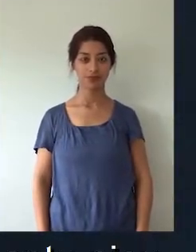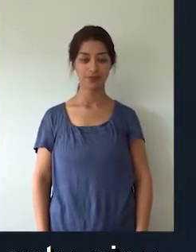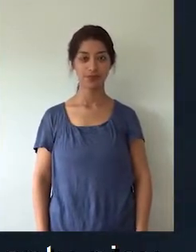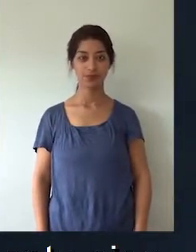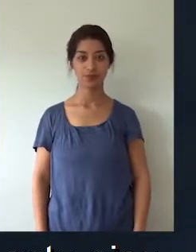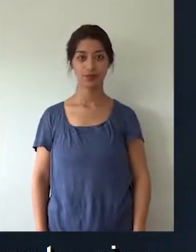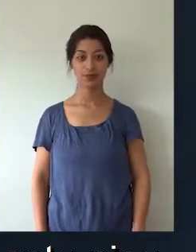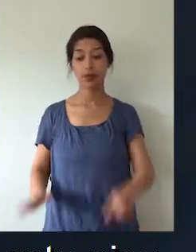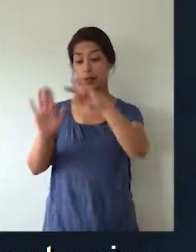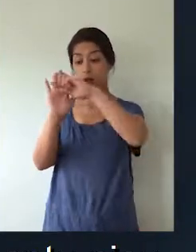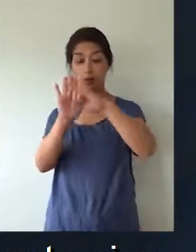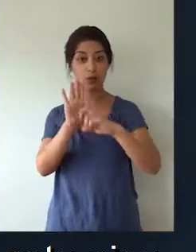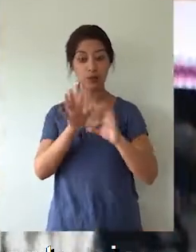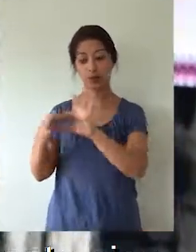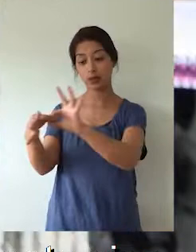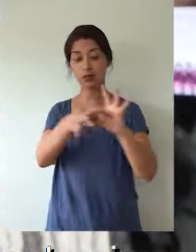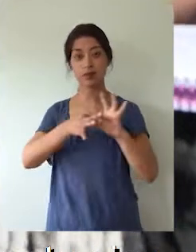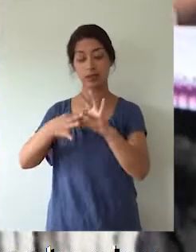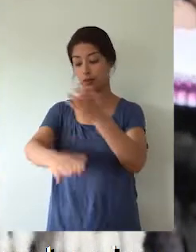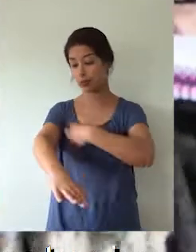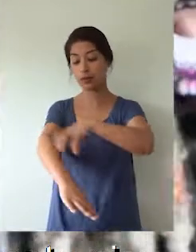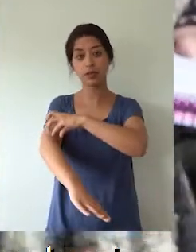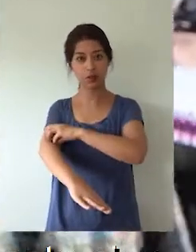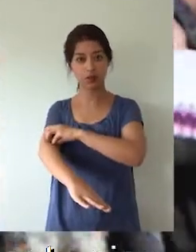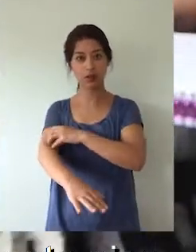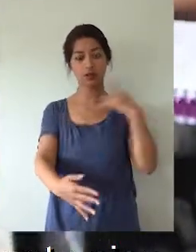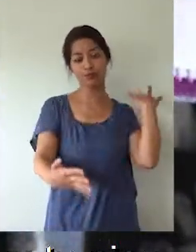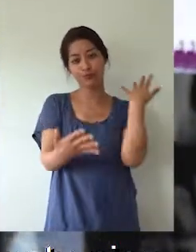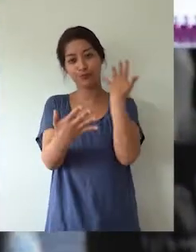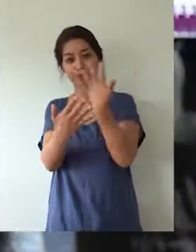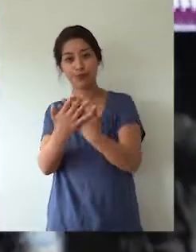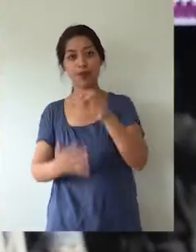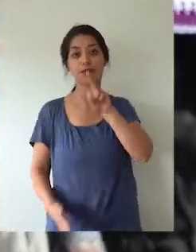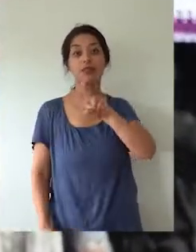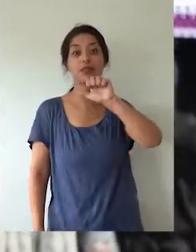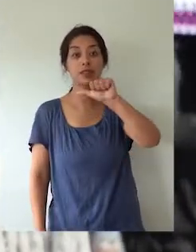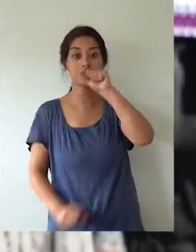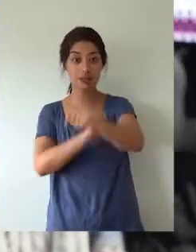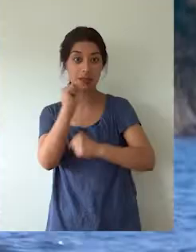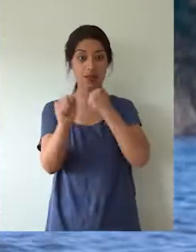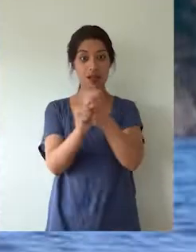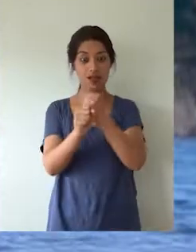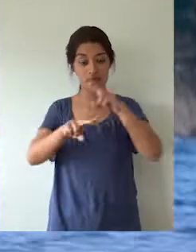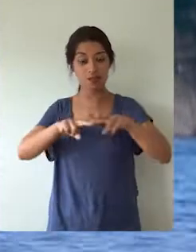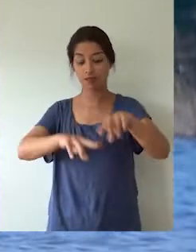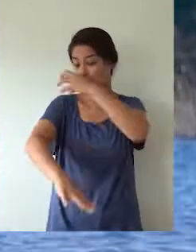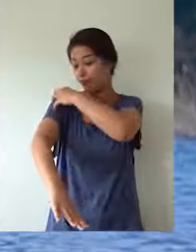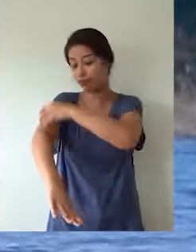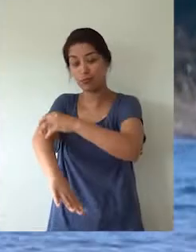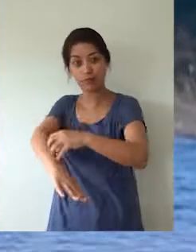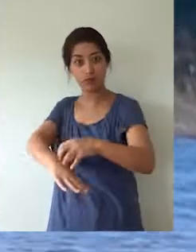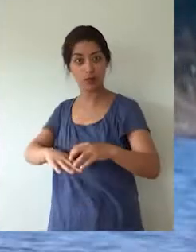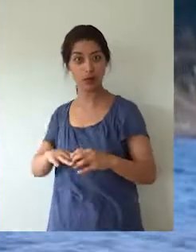Los proyectos asociativos regionales llevan más de 26 años siendo ejecutados en todo Chile, dentro de